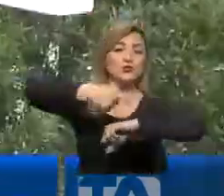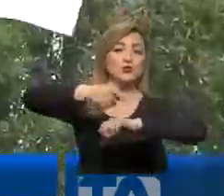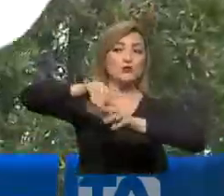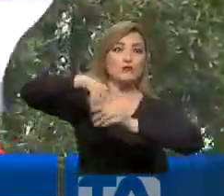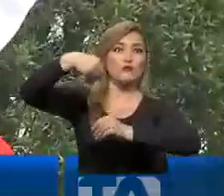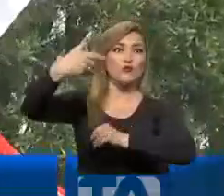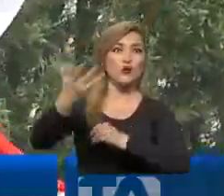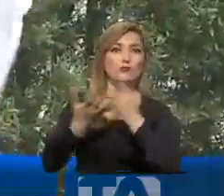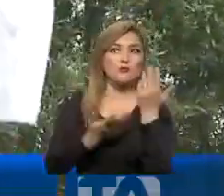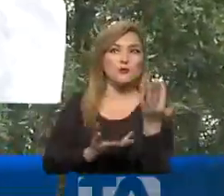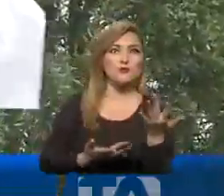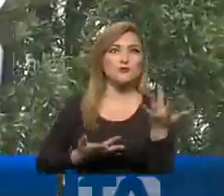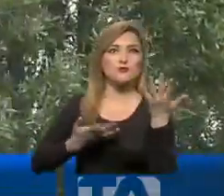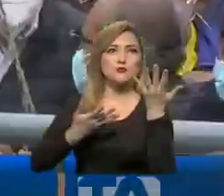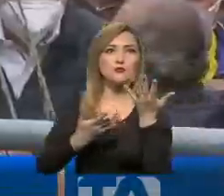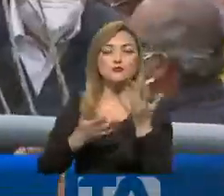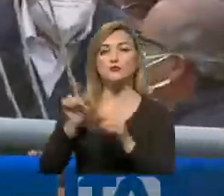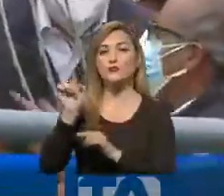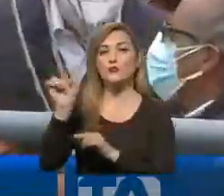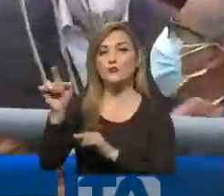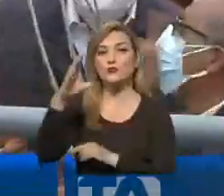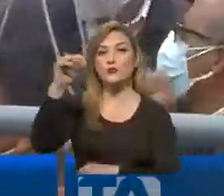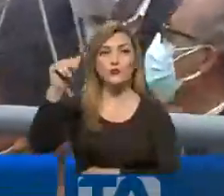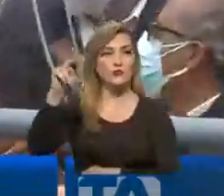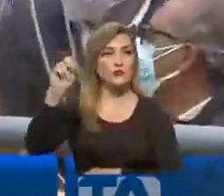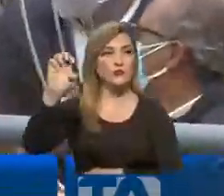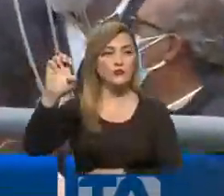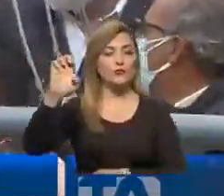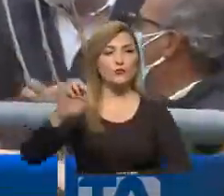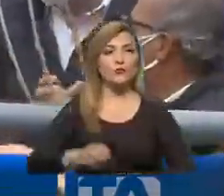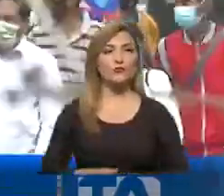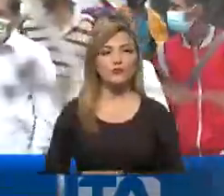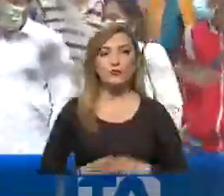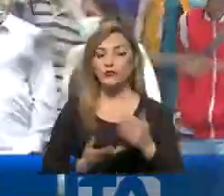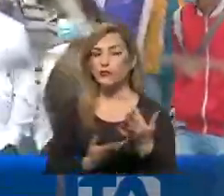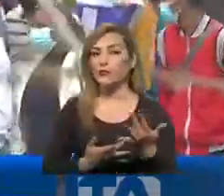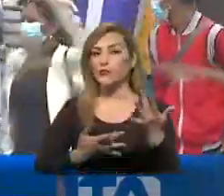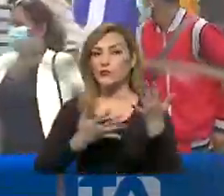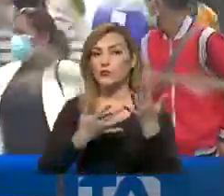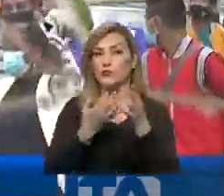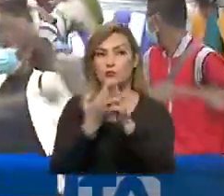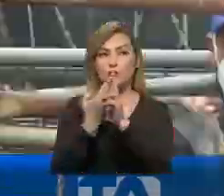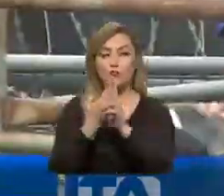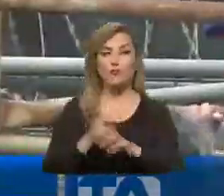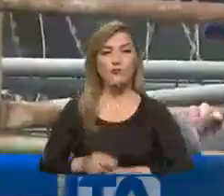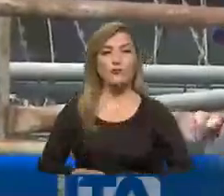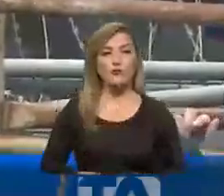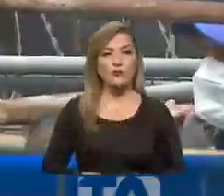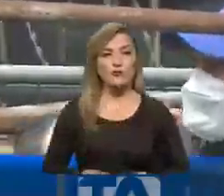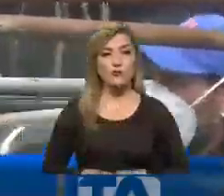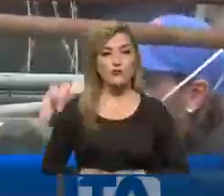estuvieron expectantes en los exteriores del Consejo Nacional Electoral a la espera de los resultados.